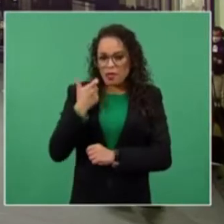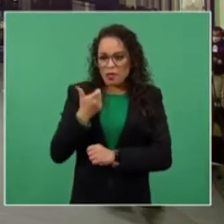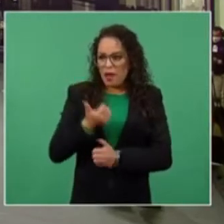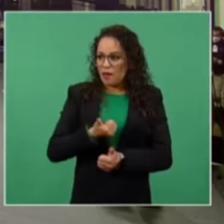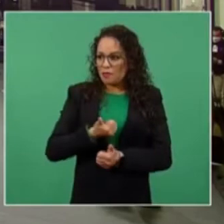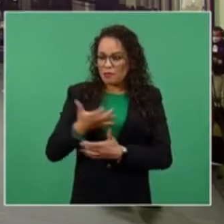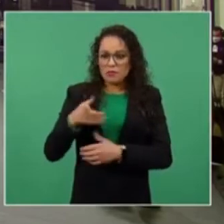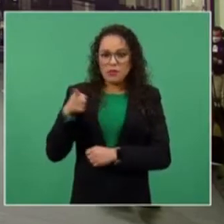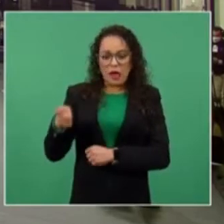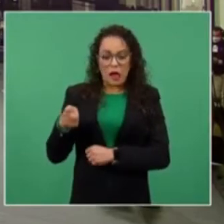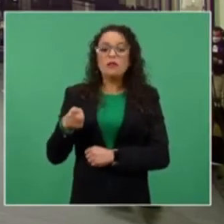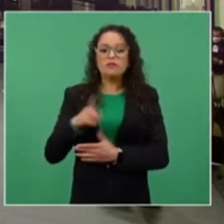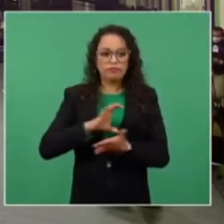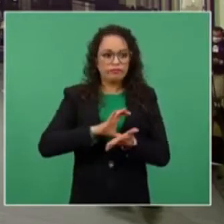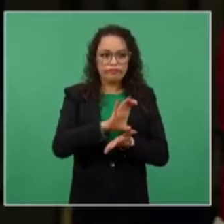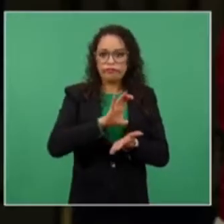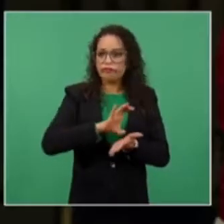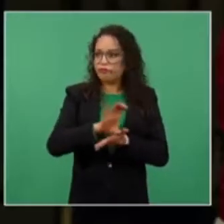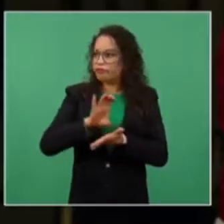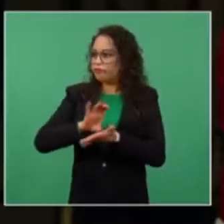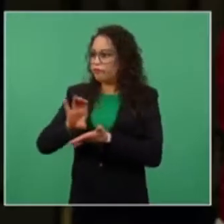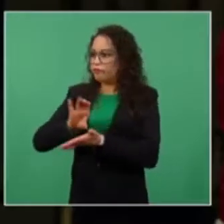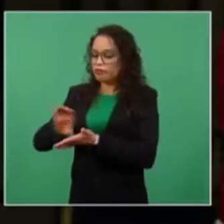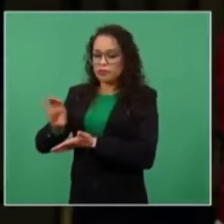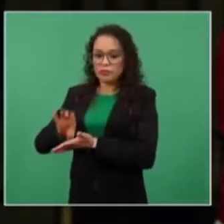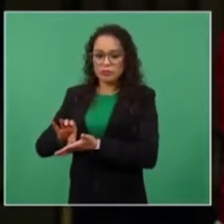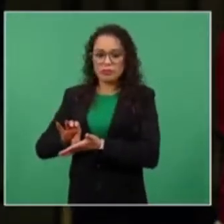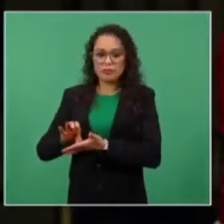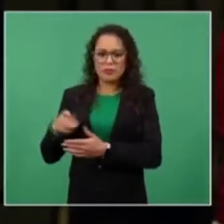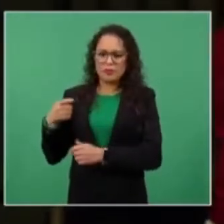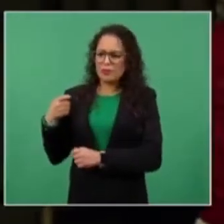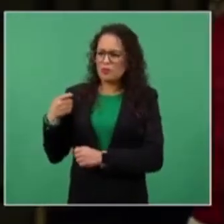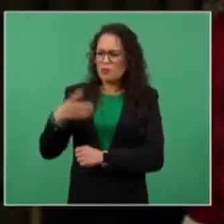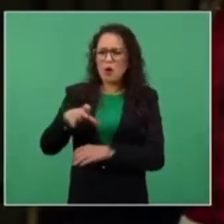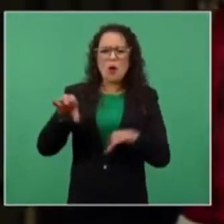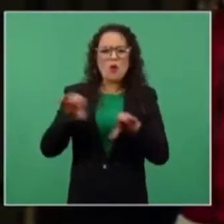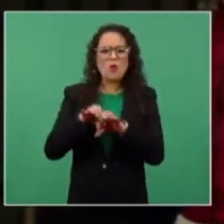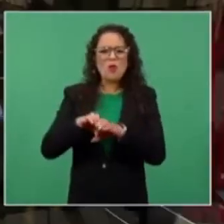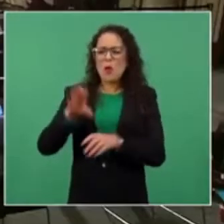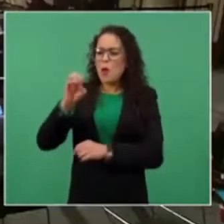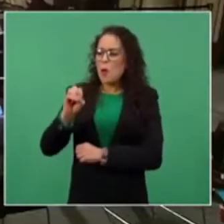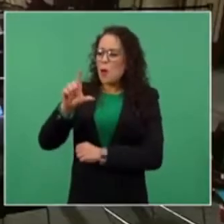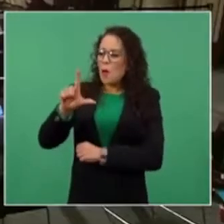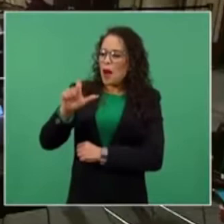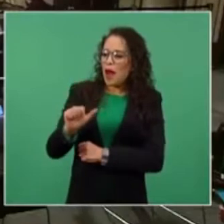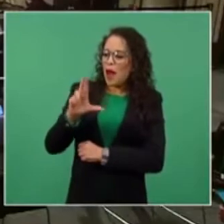muchos de esos recursos para mover la llamada ola roja. Muchas gracias.